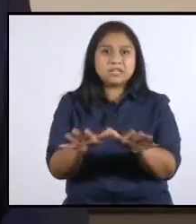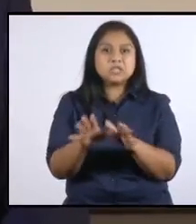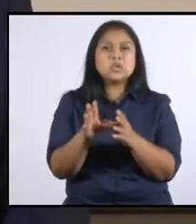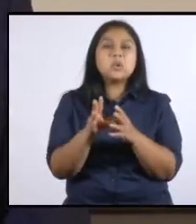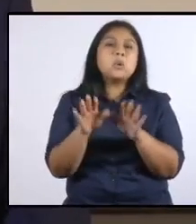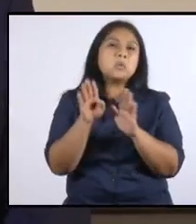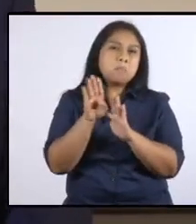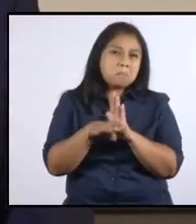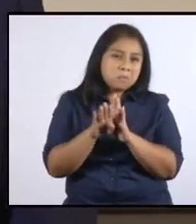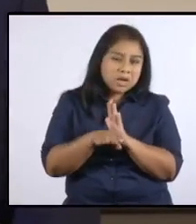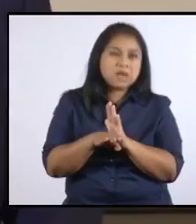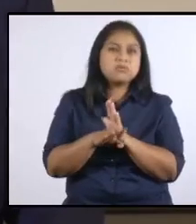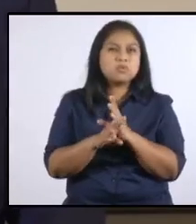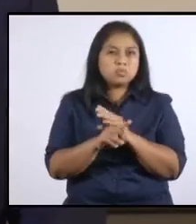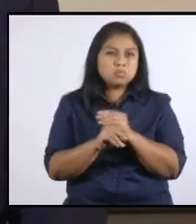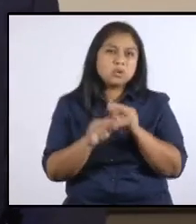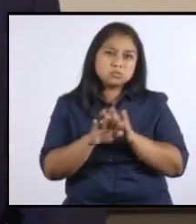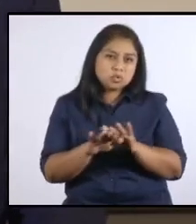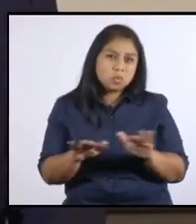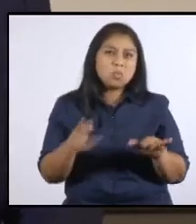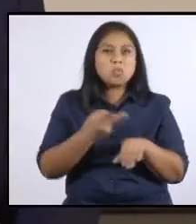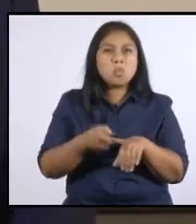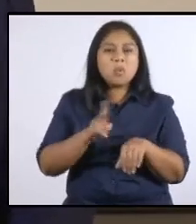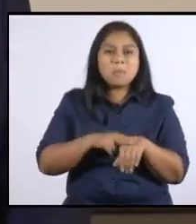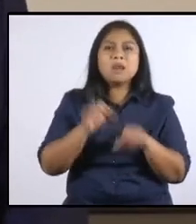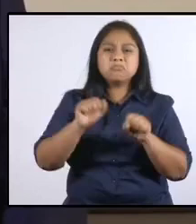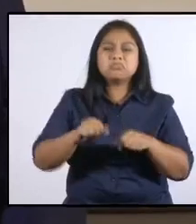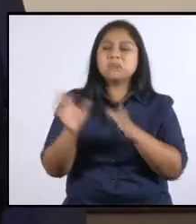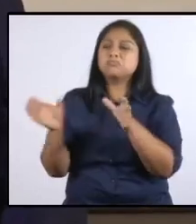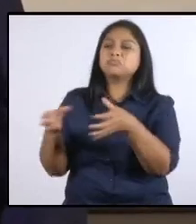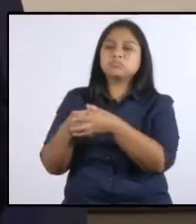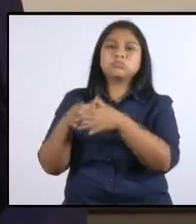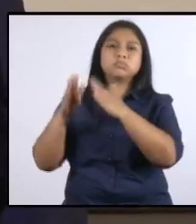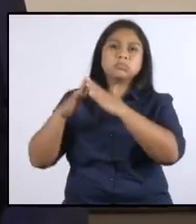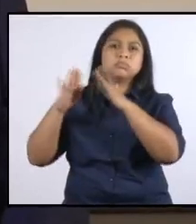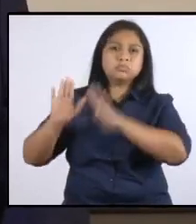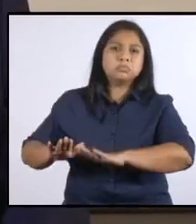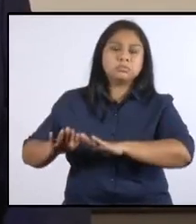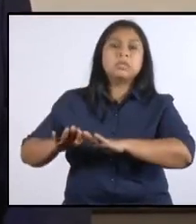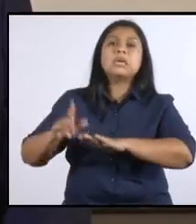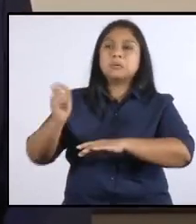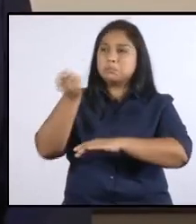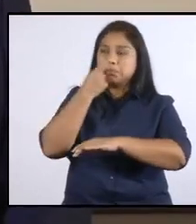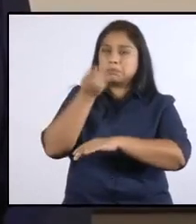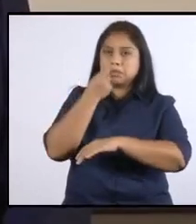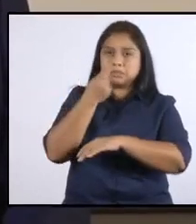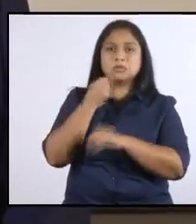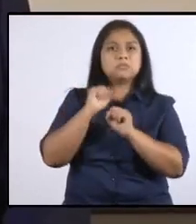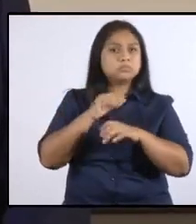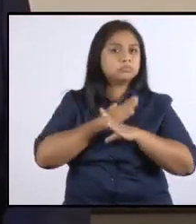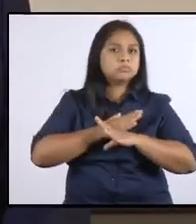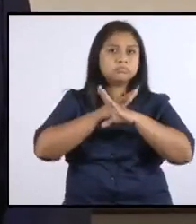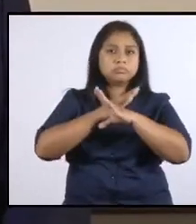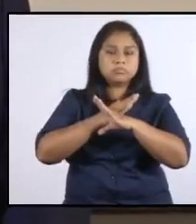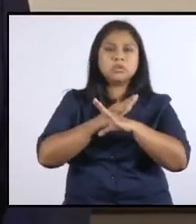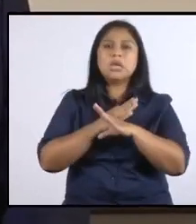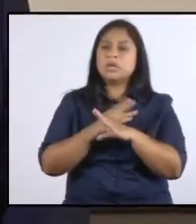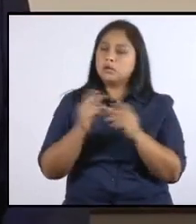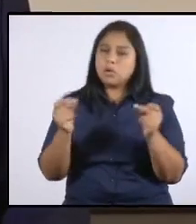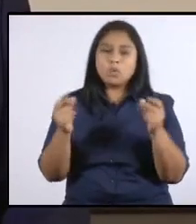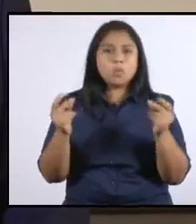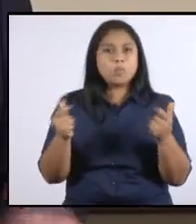puedan cumplir con la cuarentena y reciban el tratamiento médico necesario que nos garantice su pronto